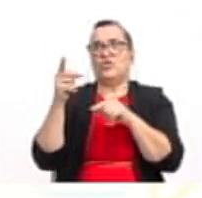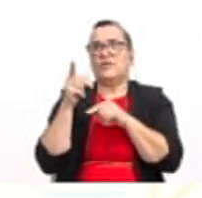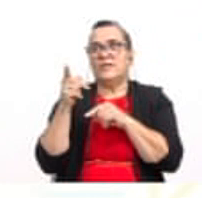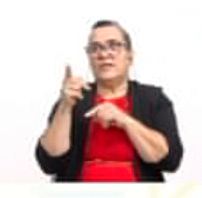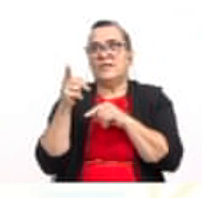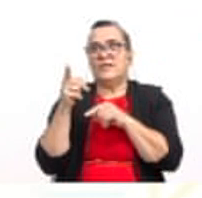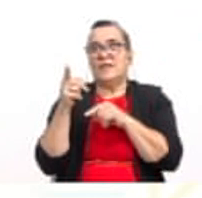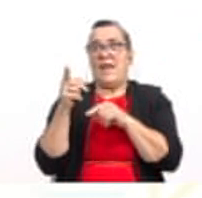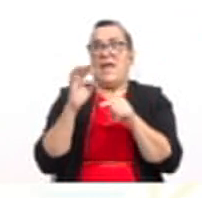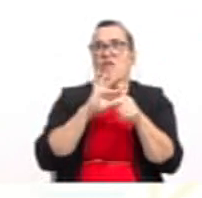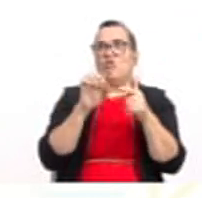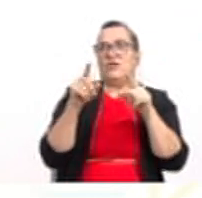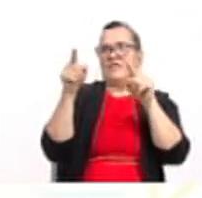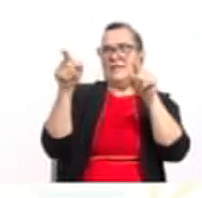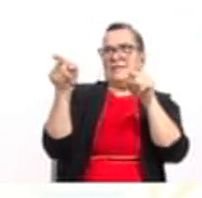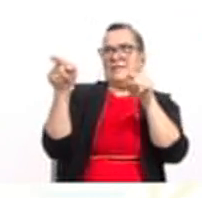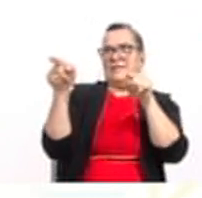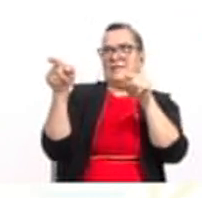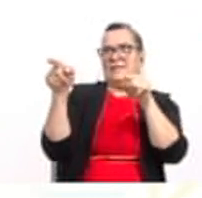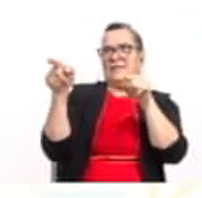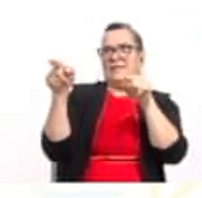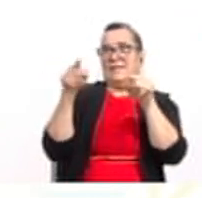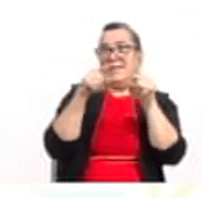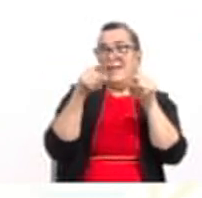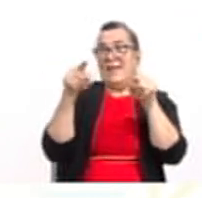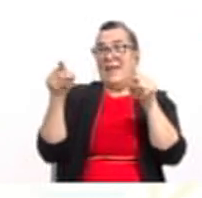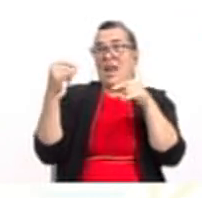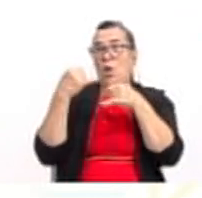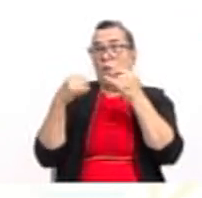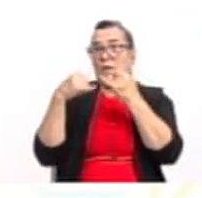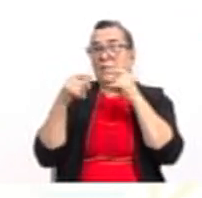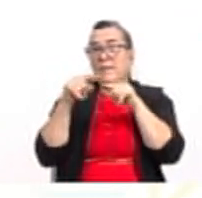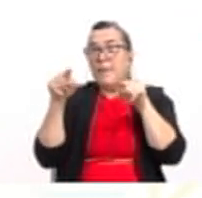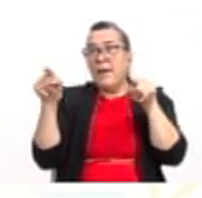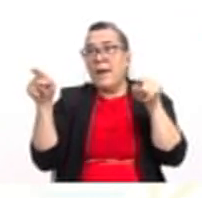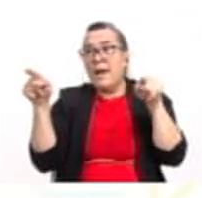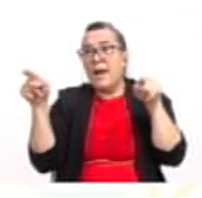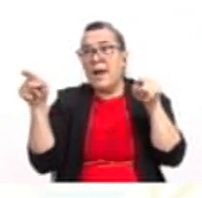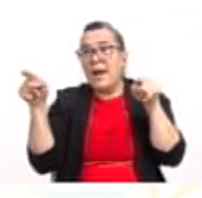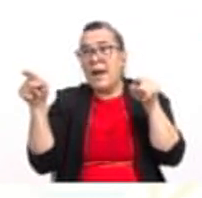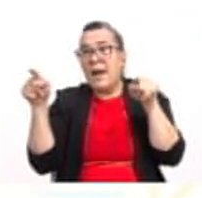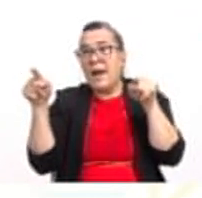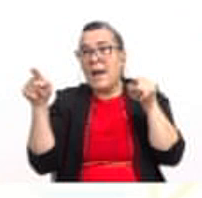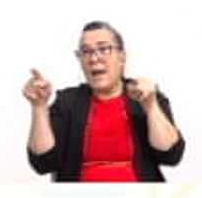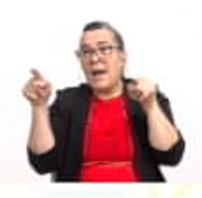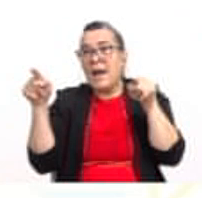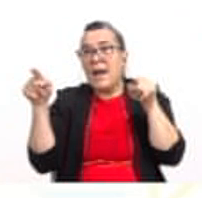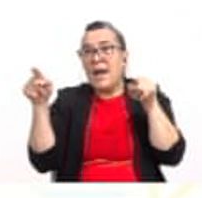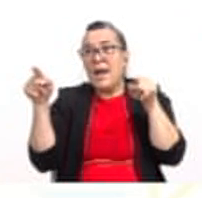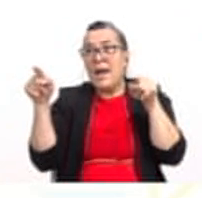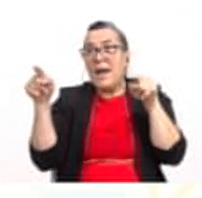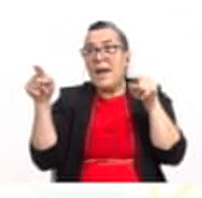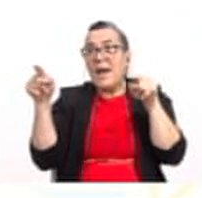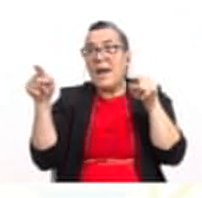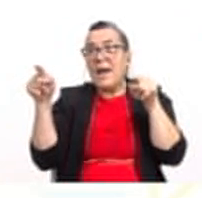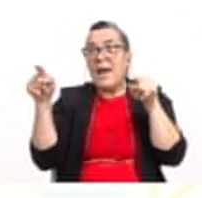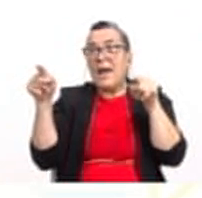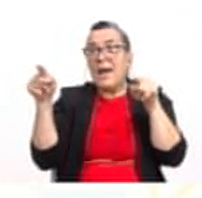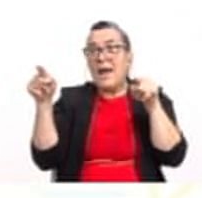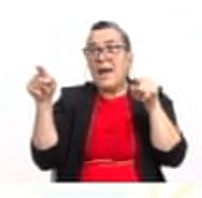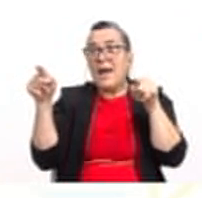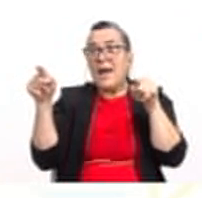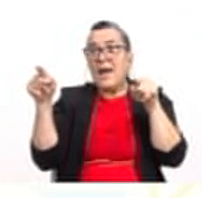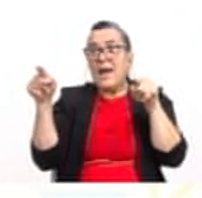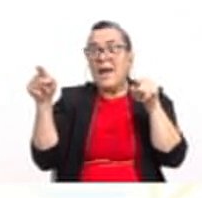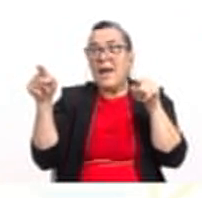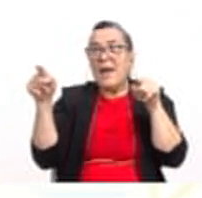por x al cuadrado más b sobre a, x más el cuadrado de b